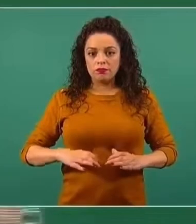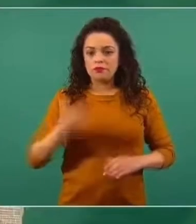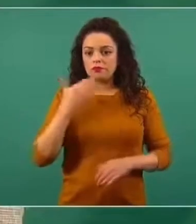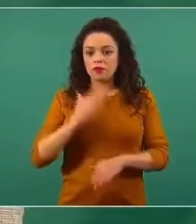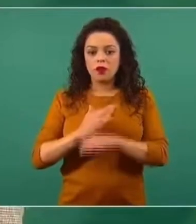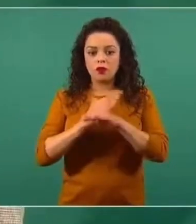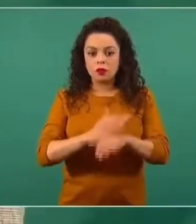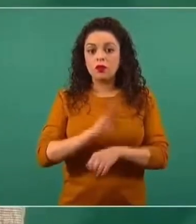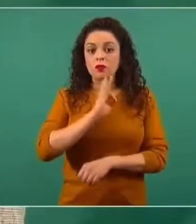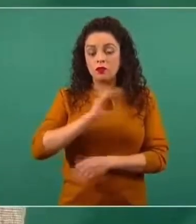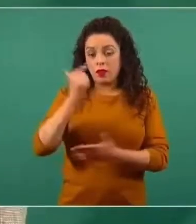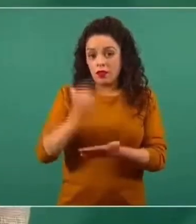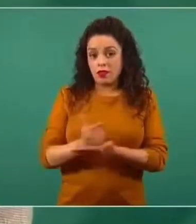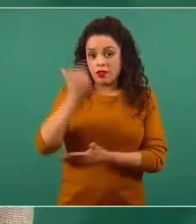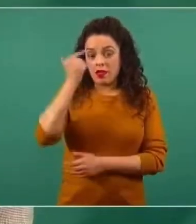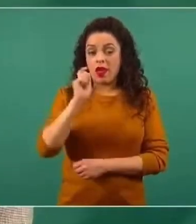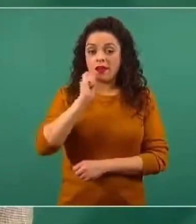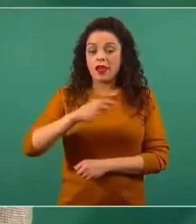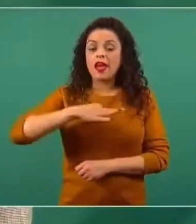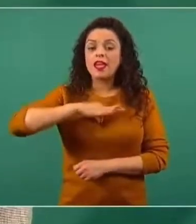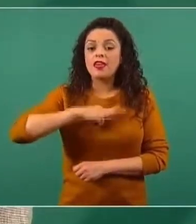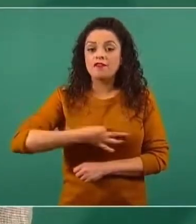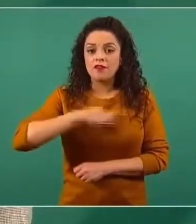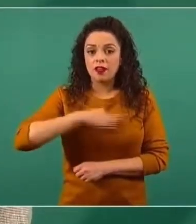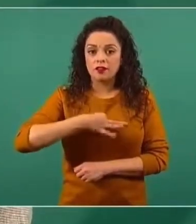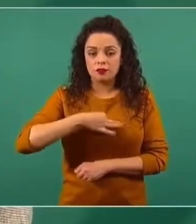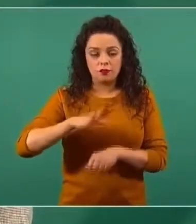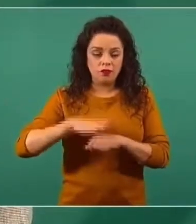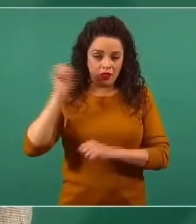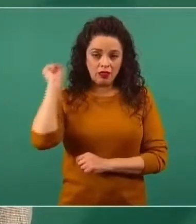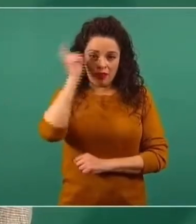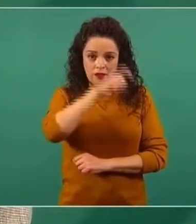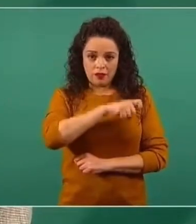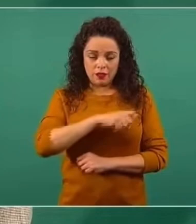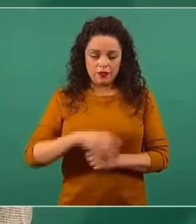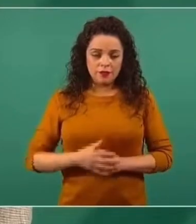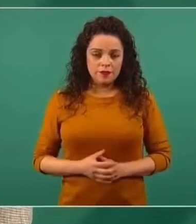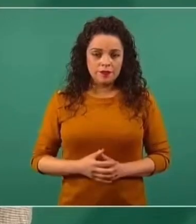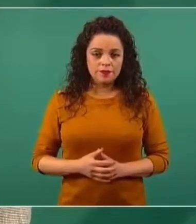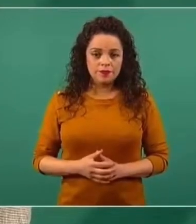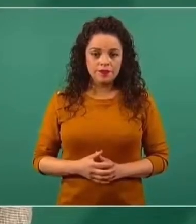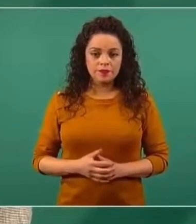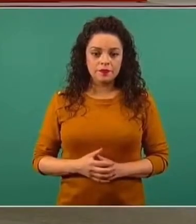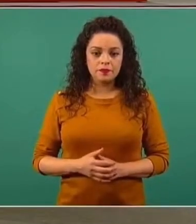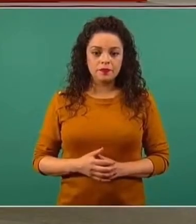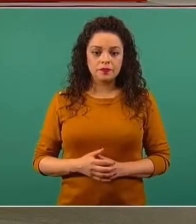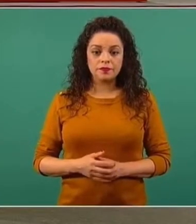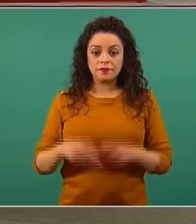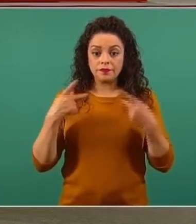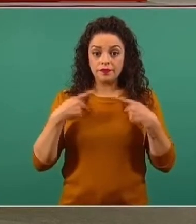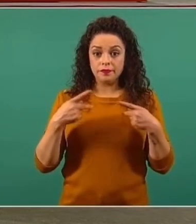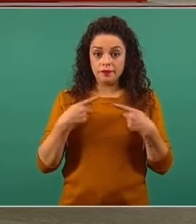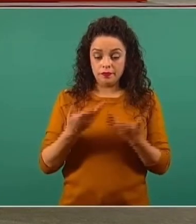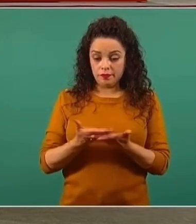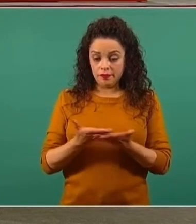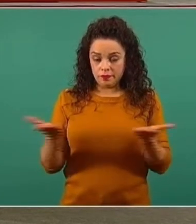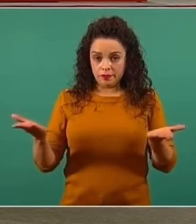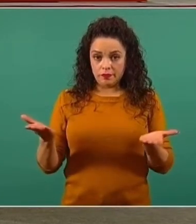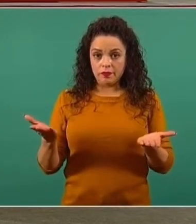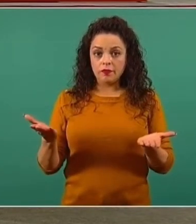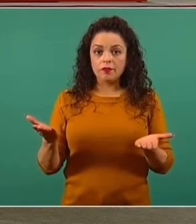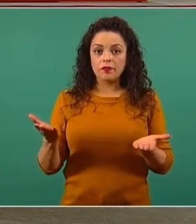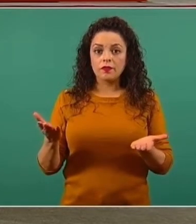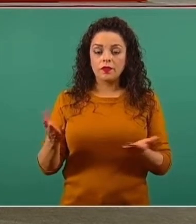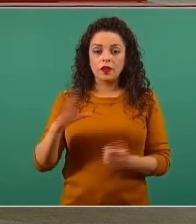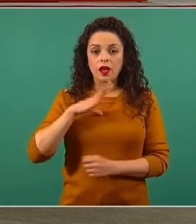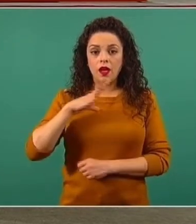complicaciones de las infecciones. Desde luego, una proporción sustantiva de las personas con síndrome de Down son menores de edad,